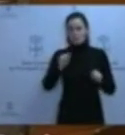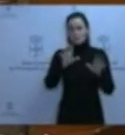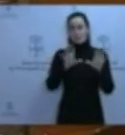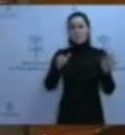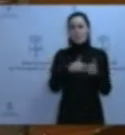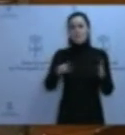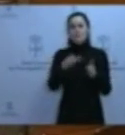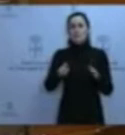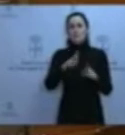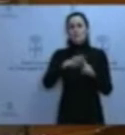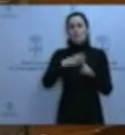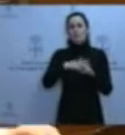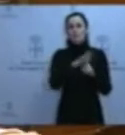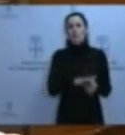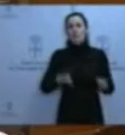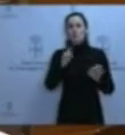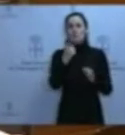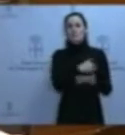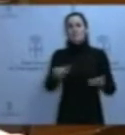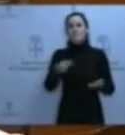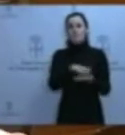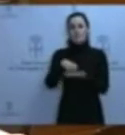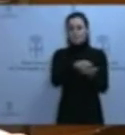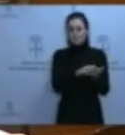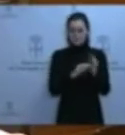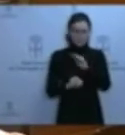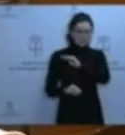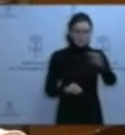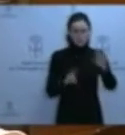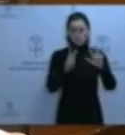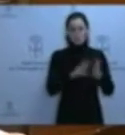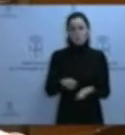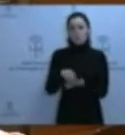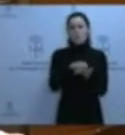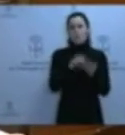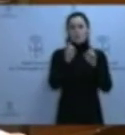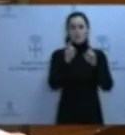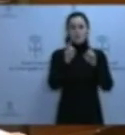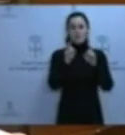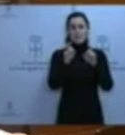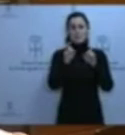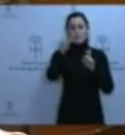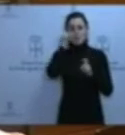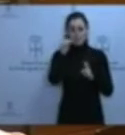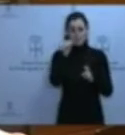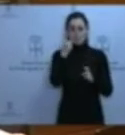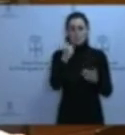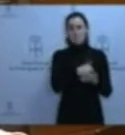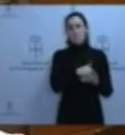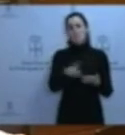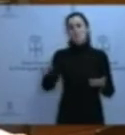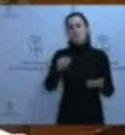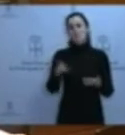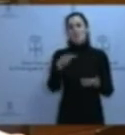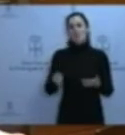de nueve centros públicos en Avilés, más de medio millón también en ocho centros educativos de Oviedo, más de un millón de euros en 18